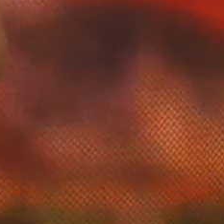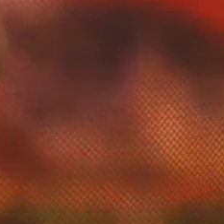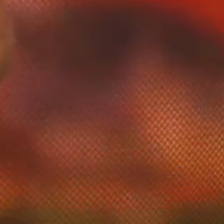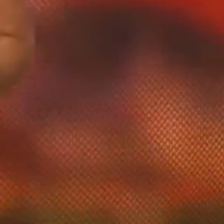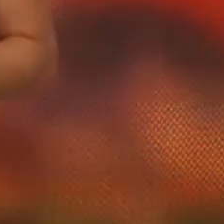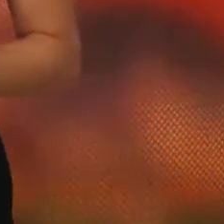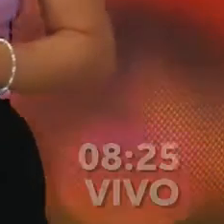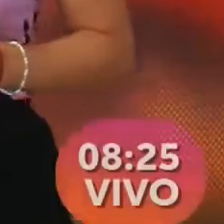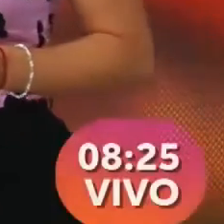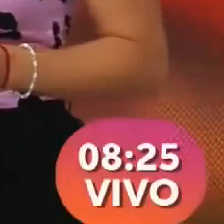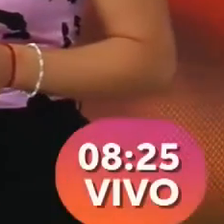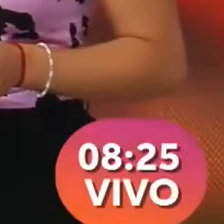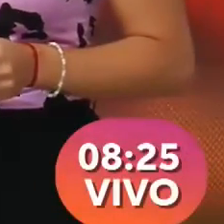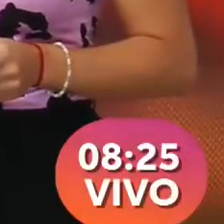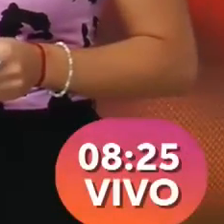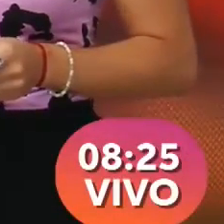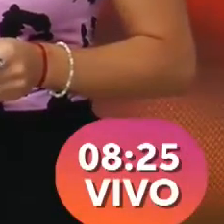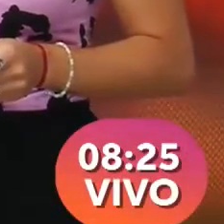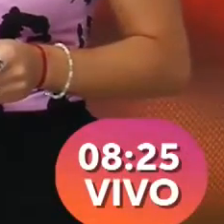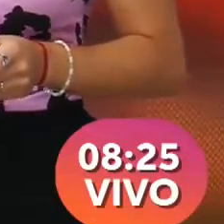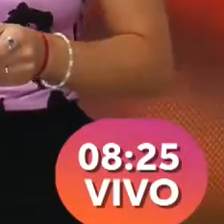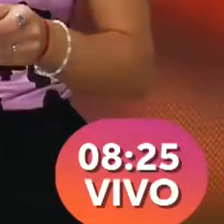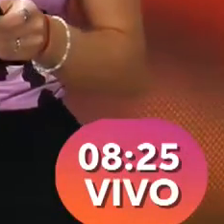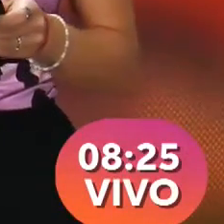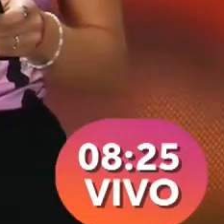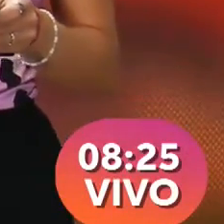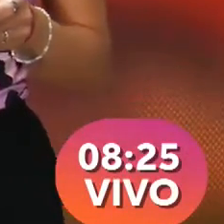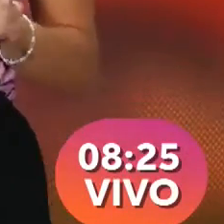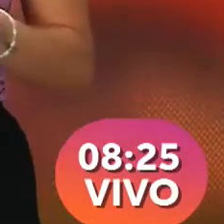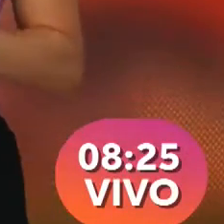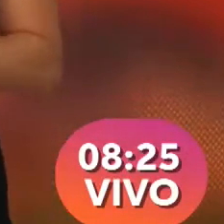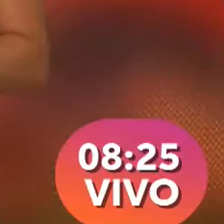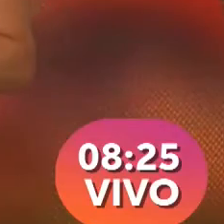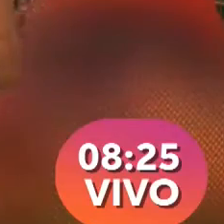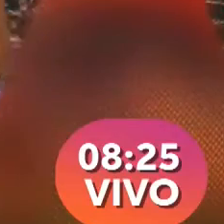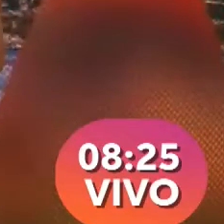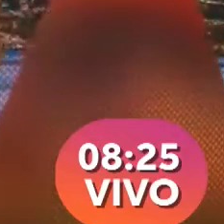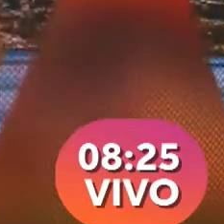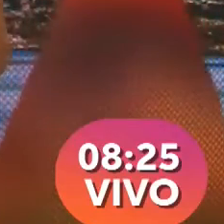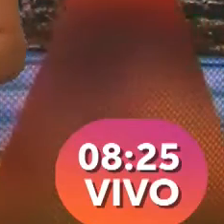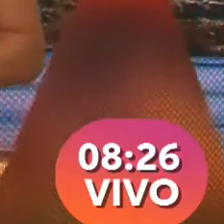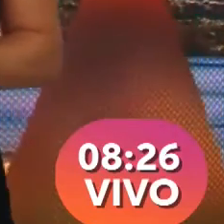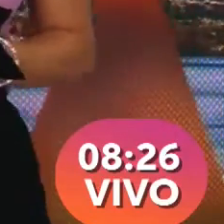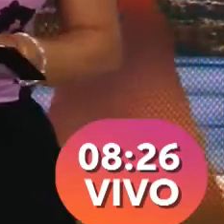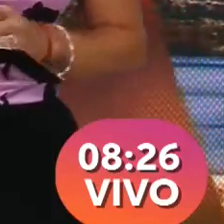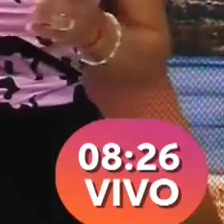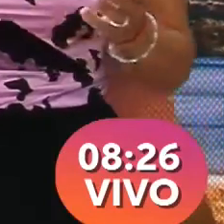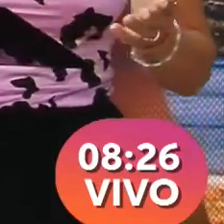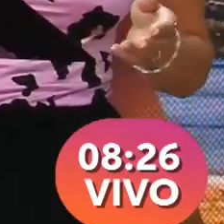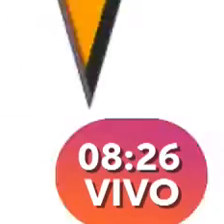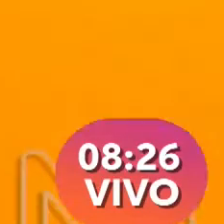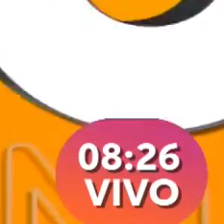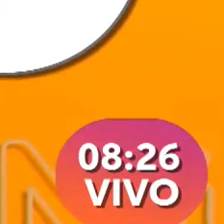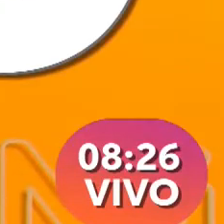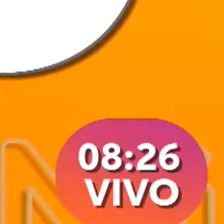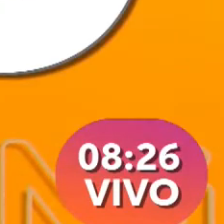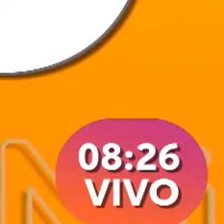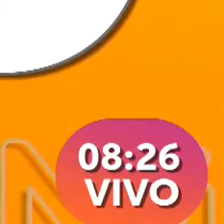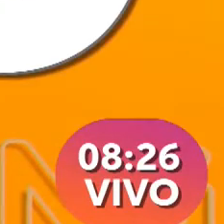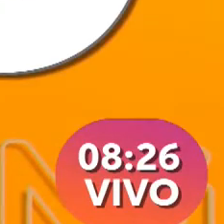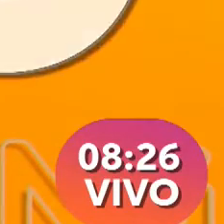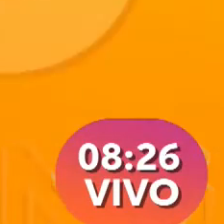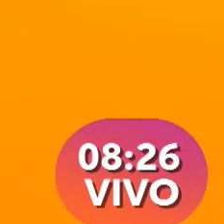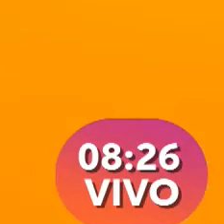Bueno, bienvenidos a nuestro tercer bloque, ¿no es cierto? Así es, señorita. Sí, es el tercer bloque, son las 8 y 25 de la mañana. Y tenemos el móvil en vivo porque en este